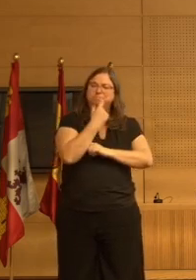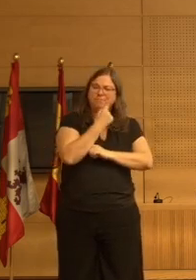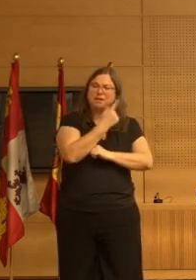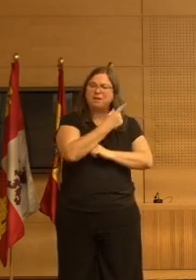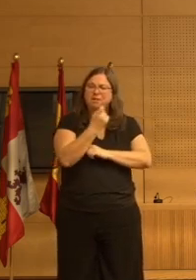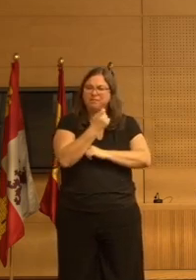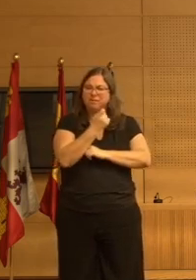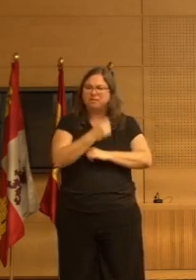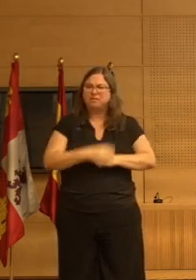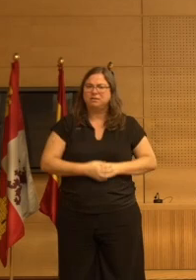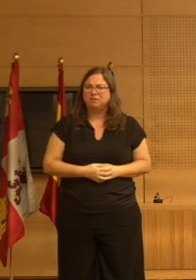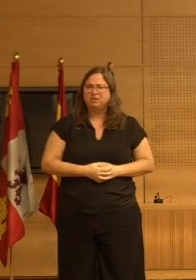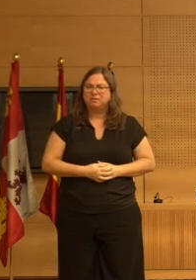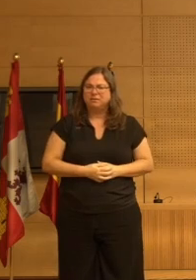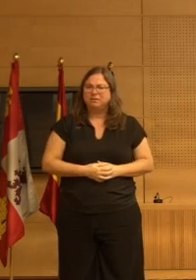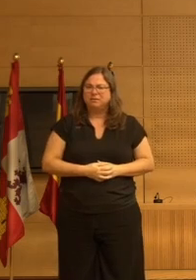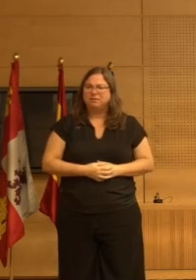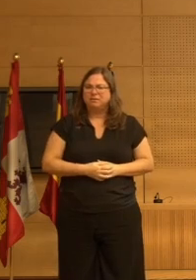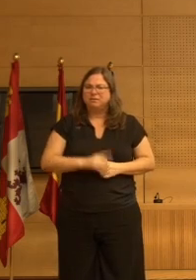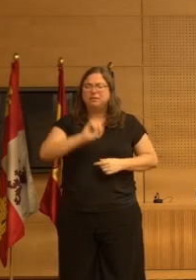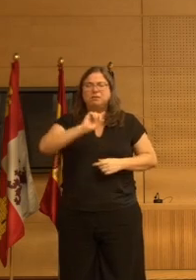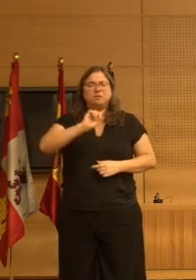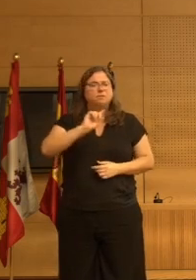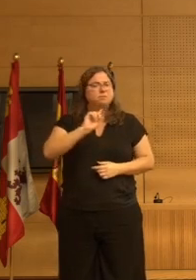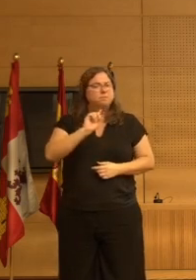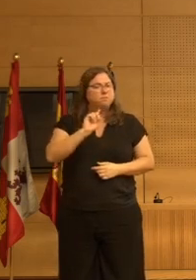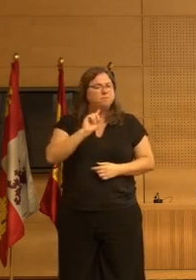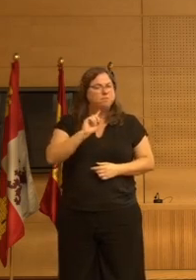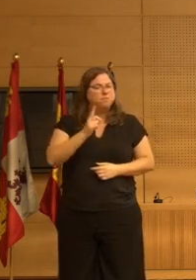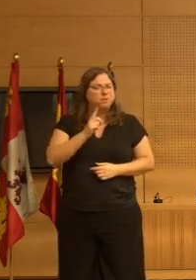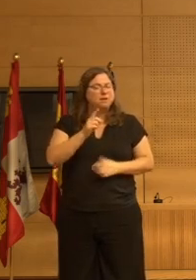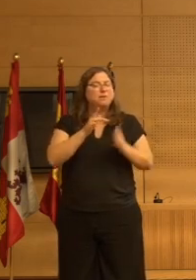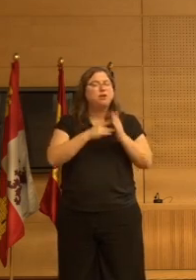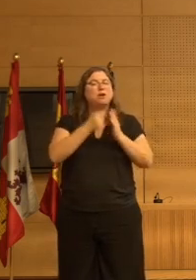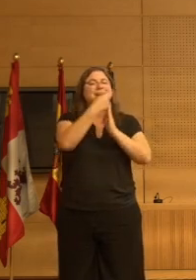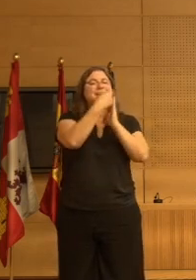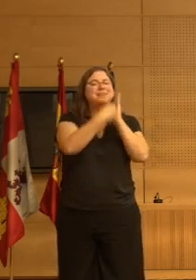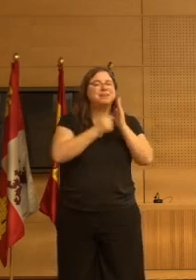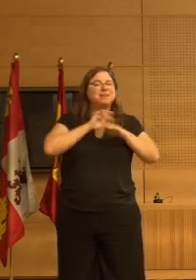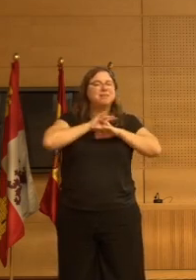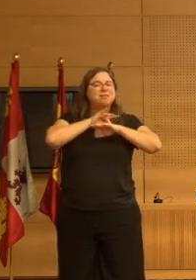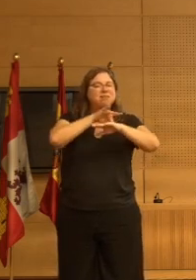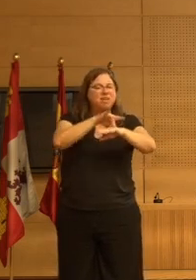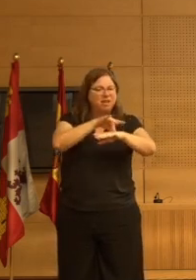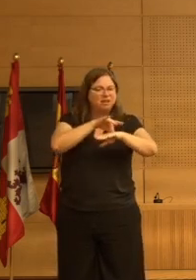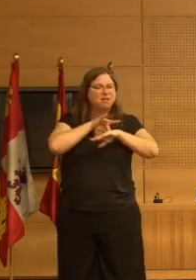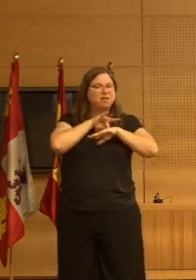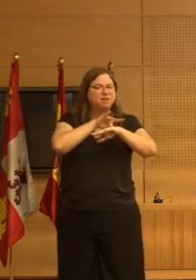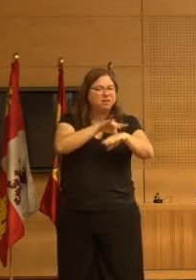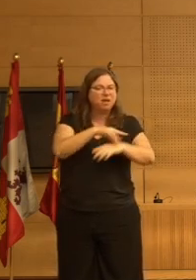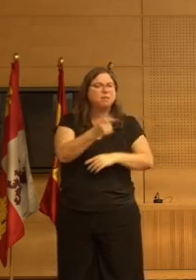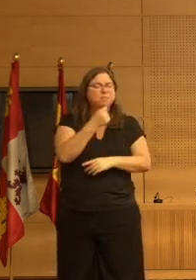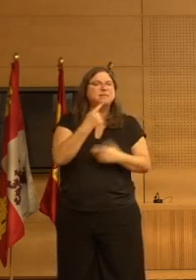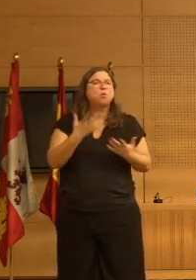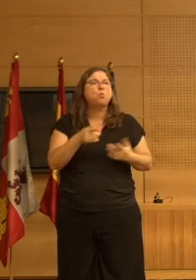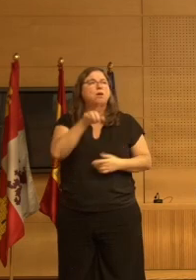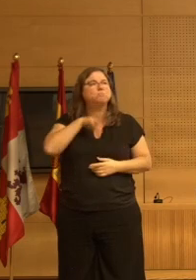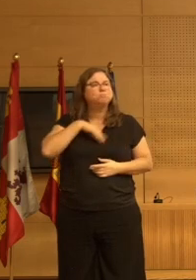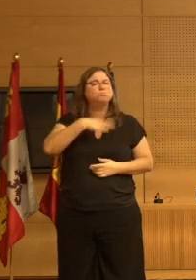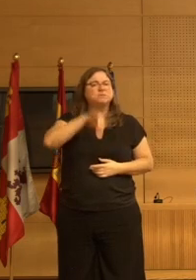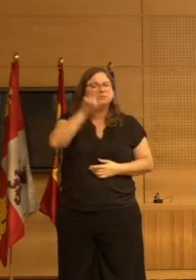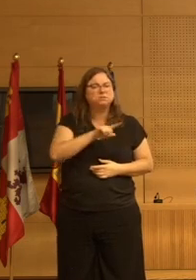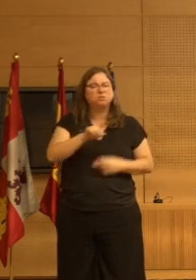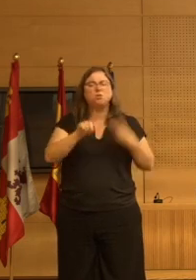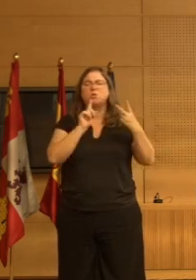pacientes de dormir en primer lugar crome hace una guía de deprescripción en primer lugar retirar fármacos que no hayan no tolerados